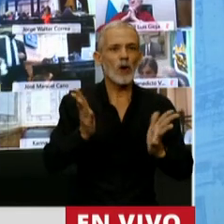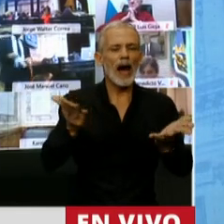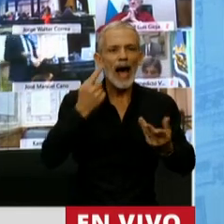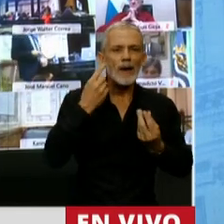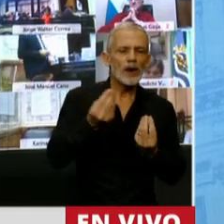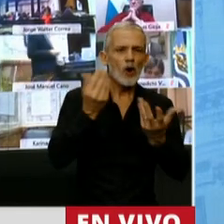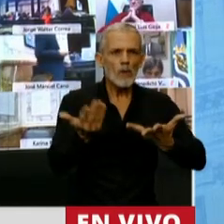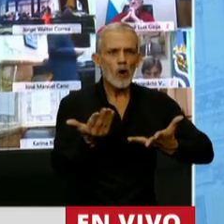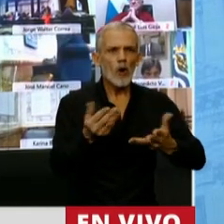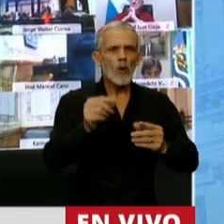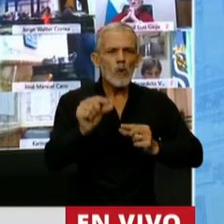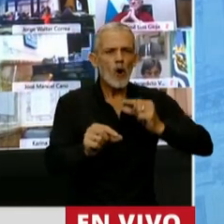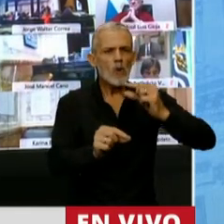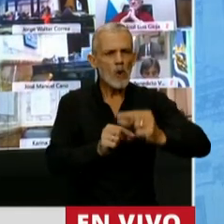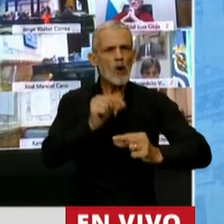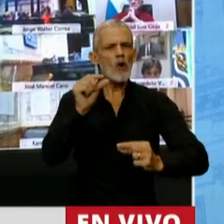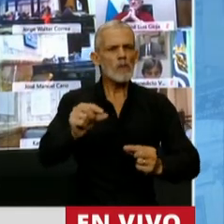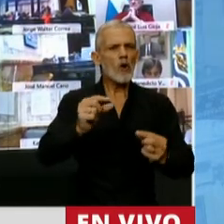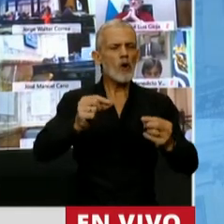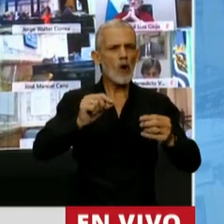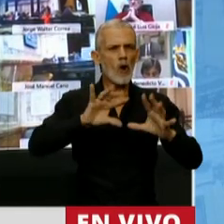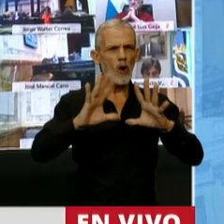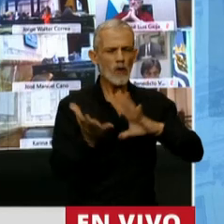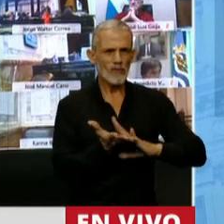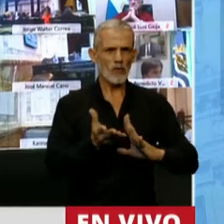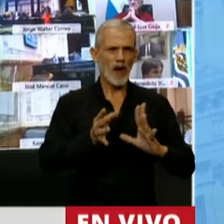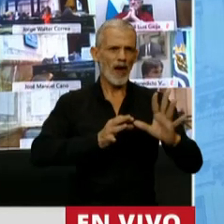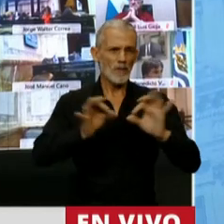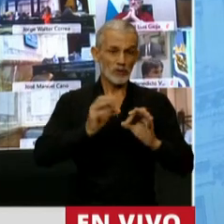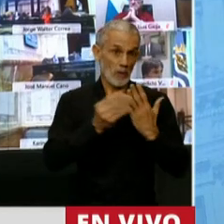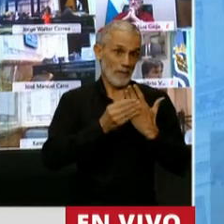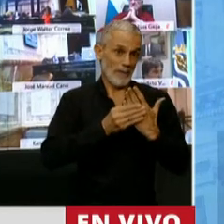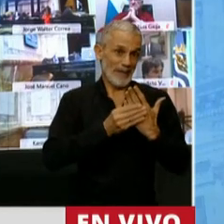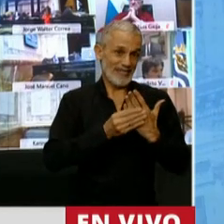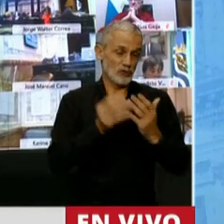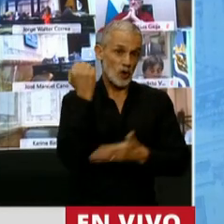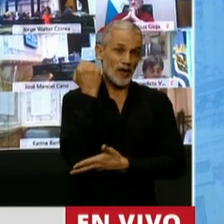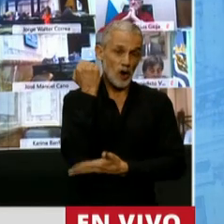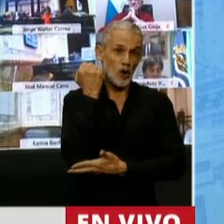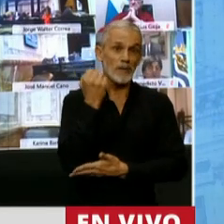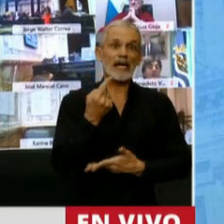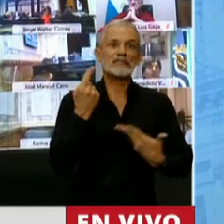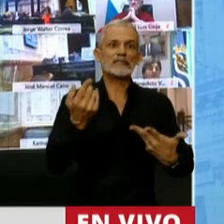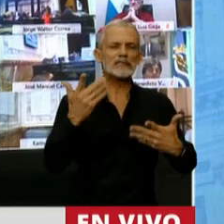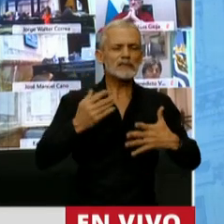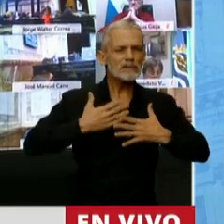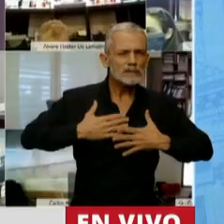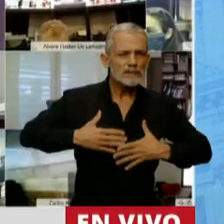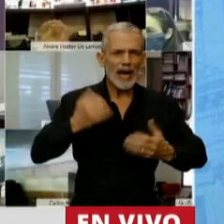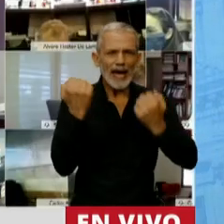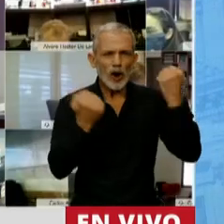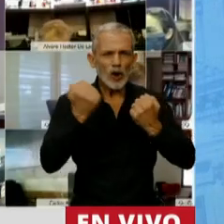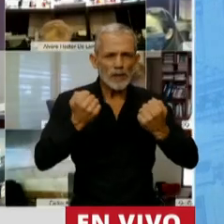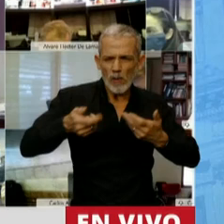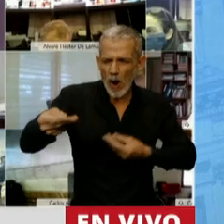consolidando ese modelo que el ministro Guzmán suele definir como el de tranquilizar la economía